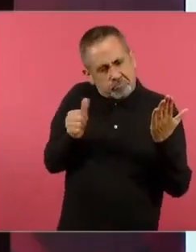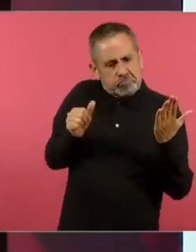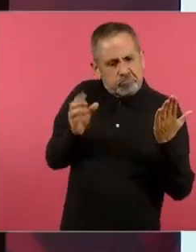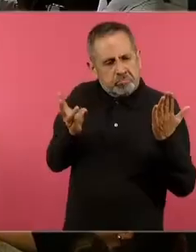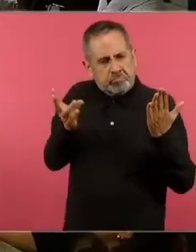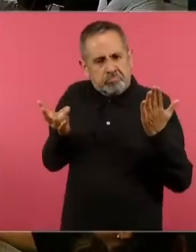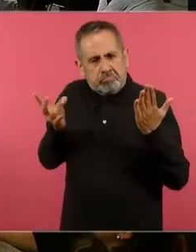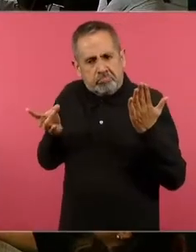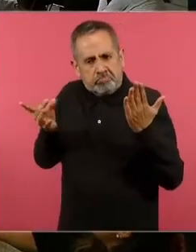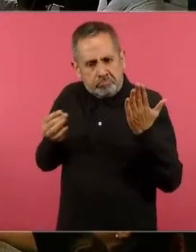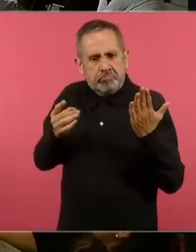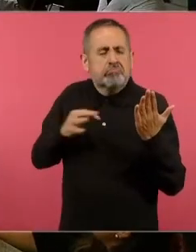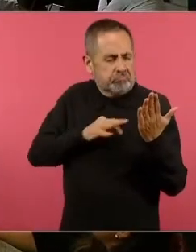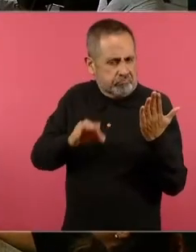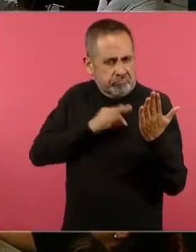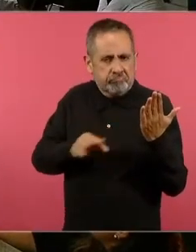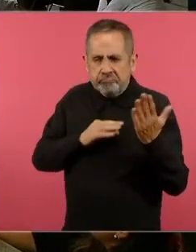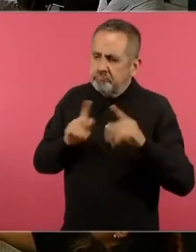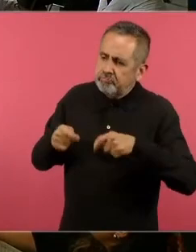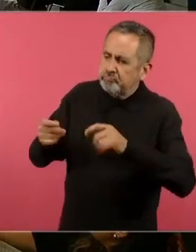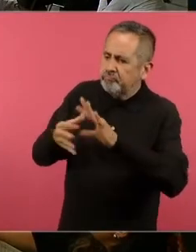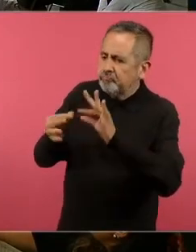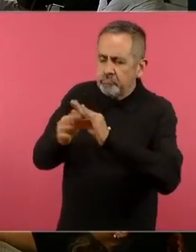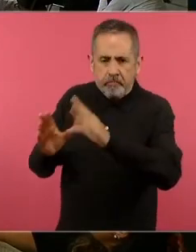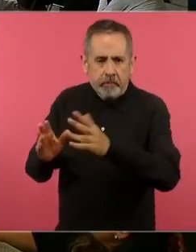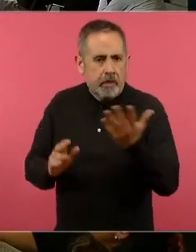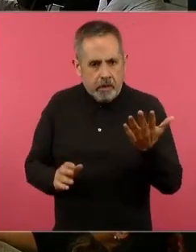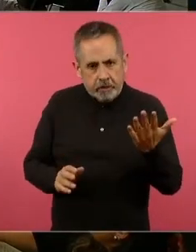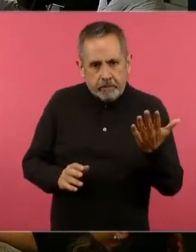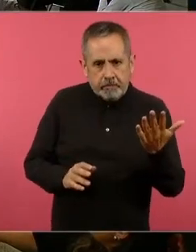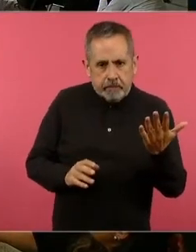tema pero también estos